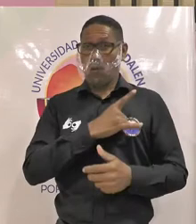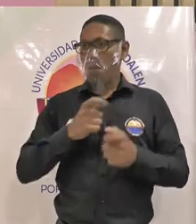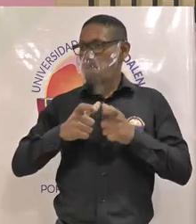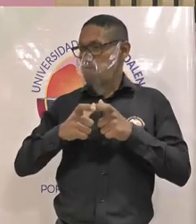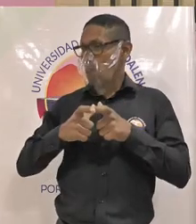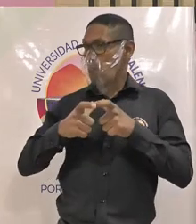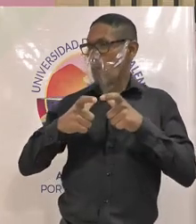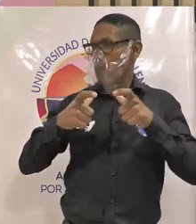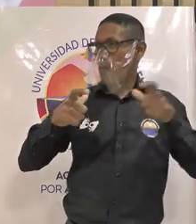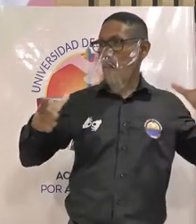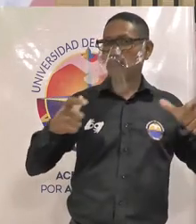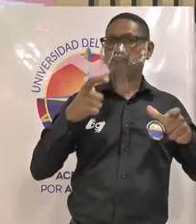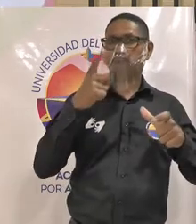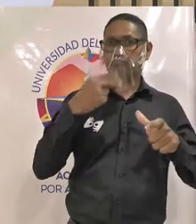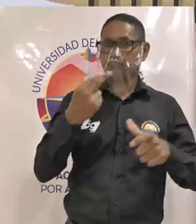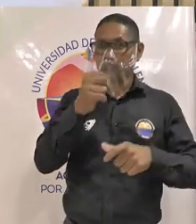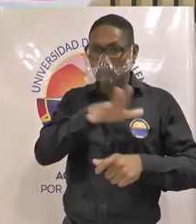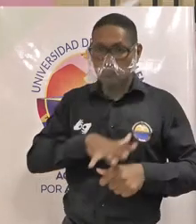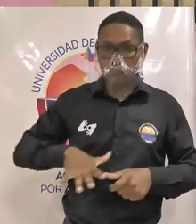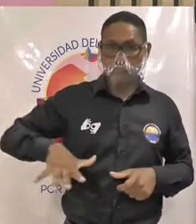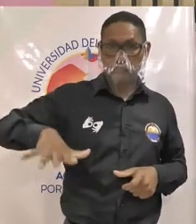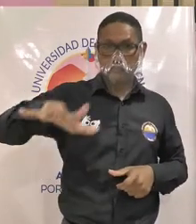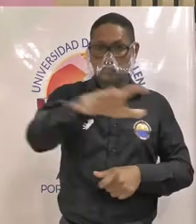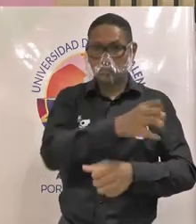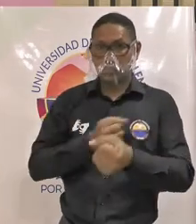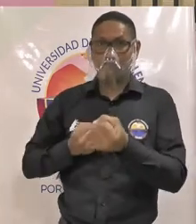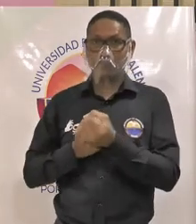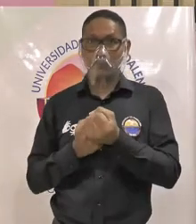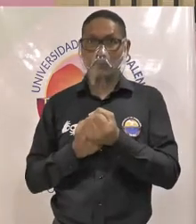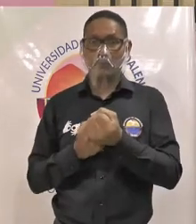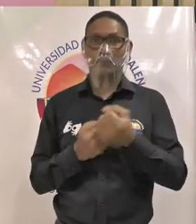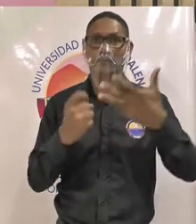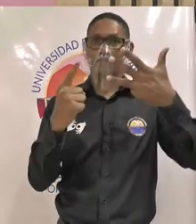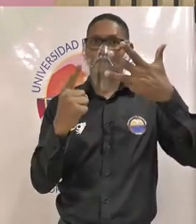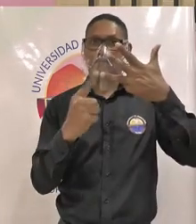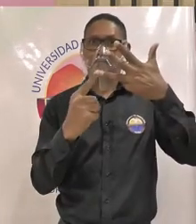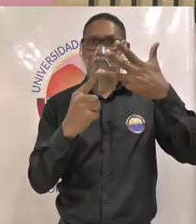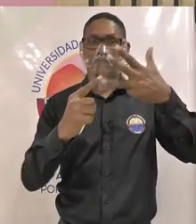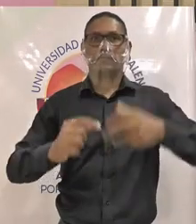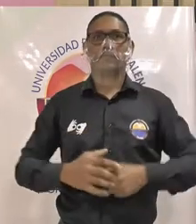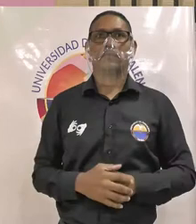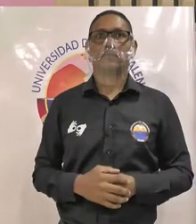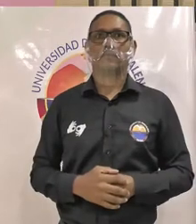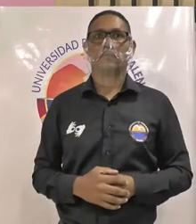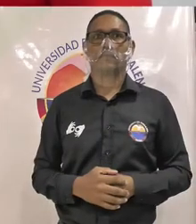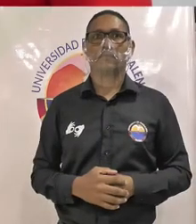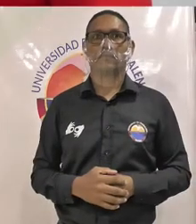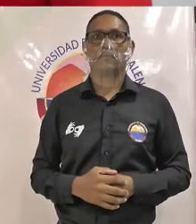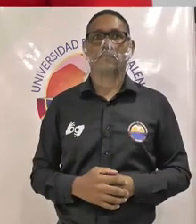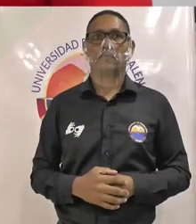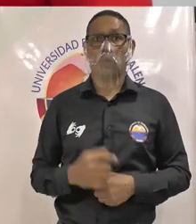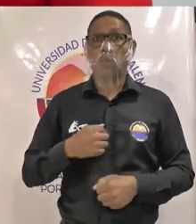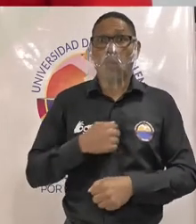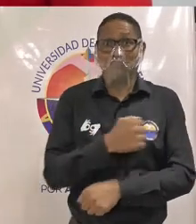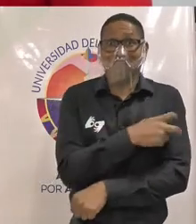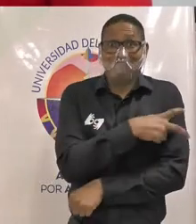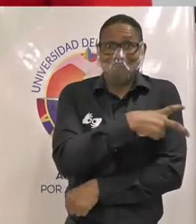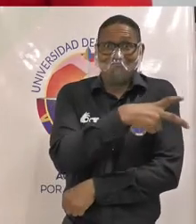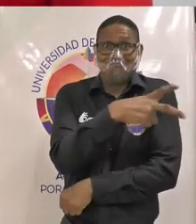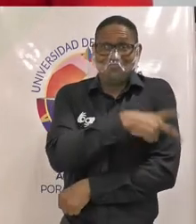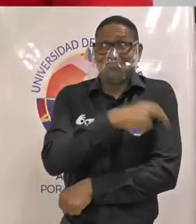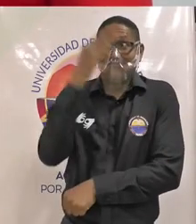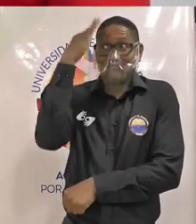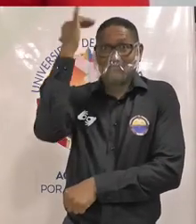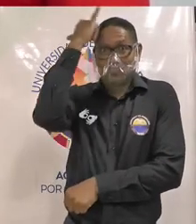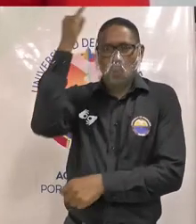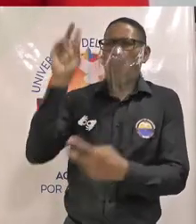comprometida con el territorio Listo como monitor académico conozco de primera